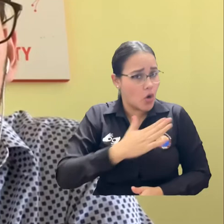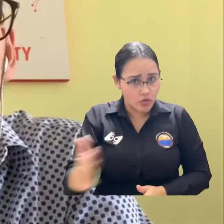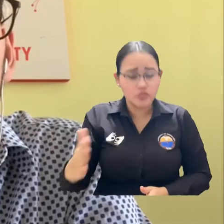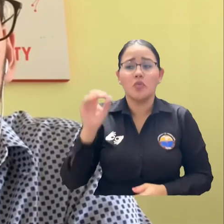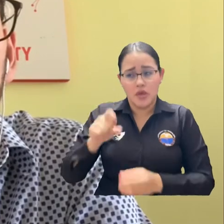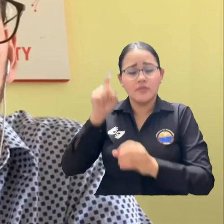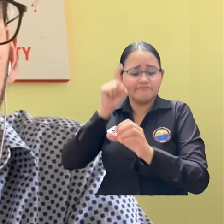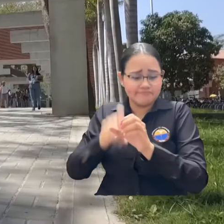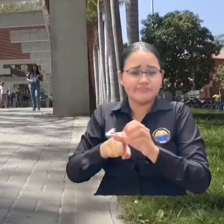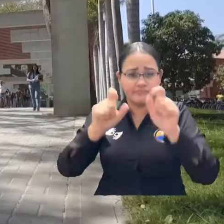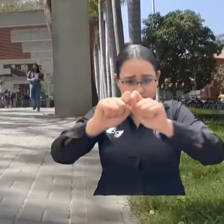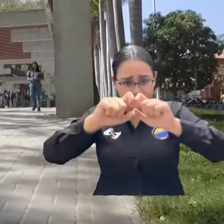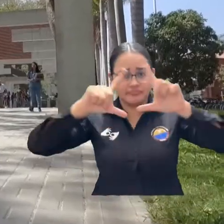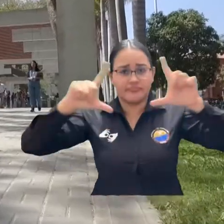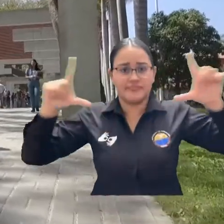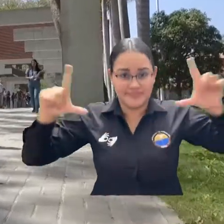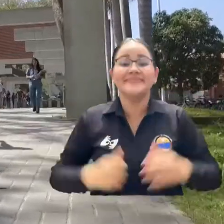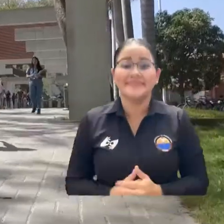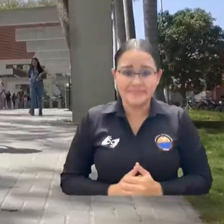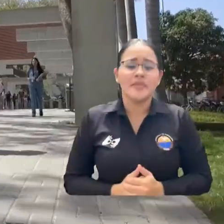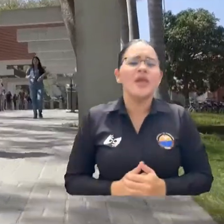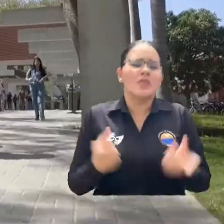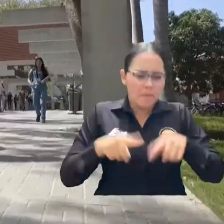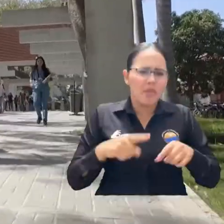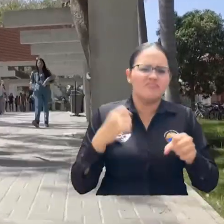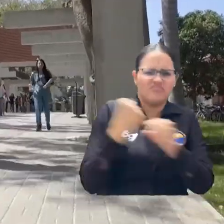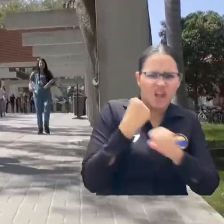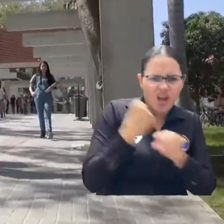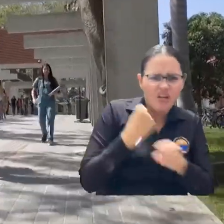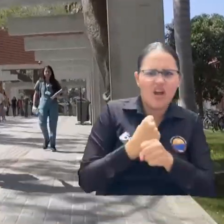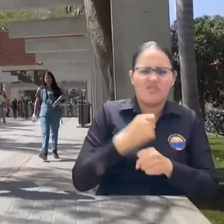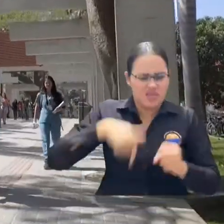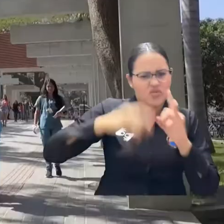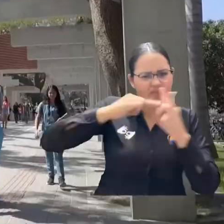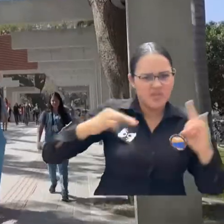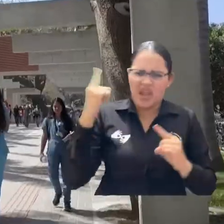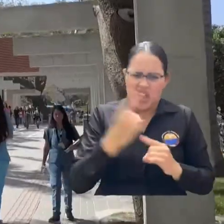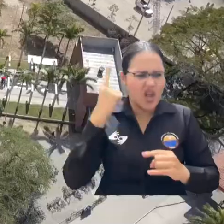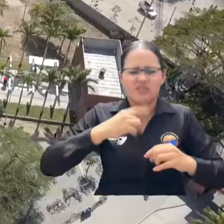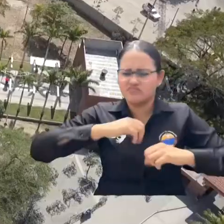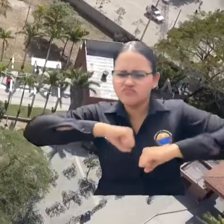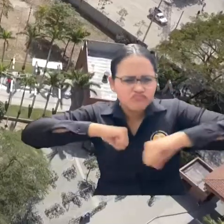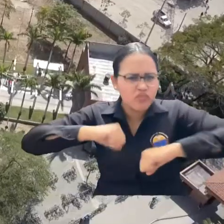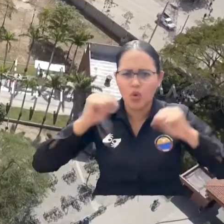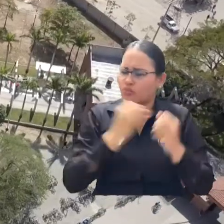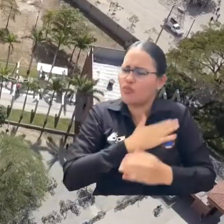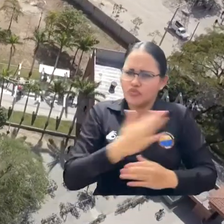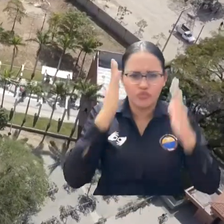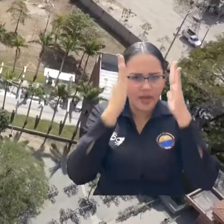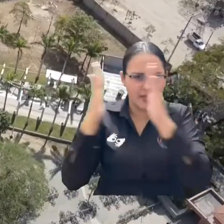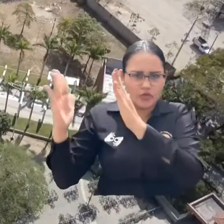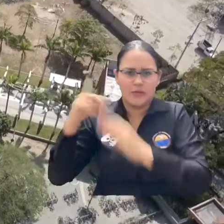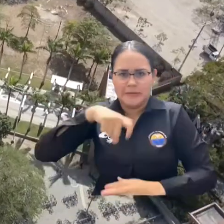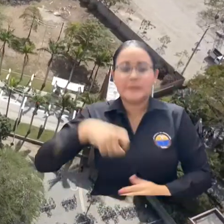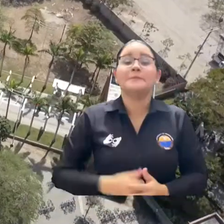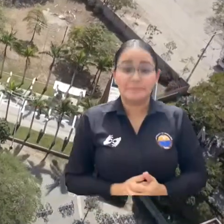aplicaciones, a toda la comunidad de la Universidad Magdalena, profesores, funcionarios, incluso egresados, que son elegibles para esta convocatoria. Muy